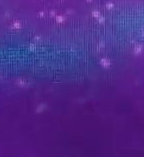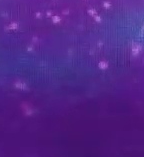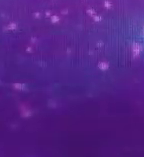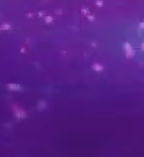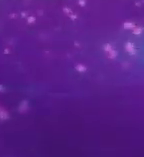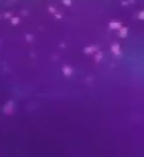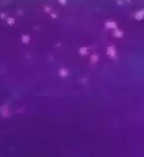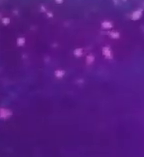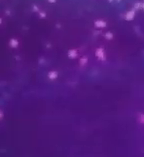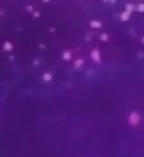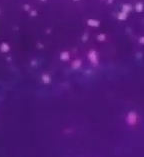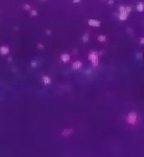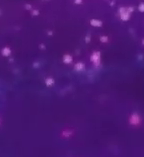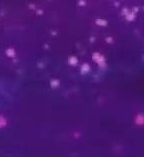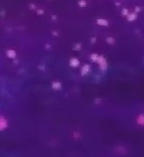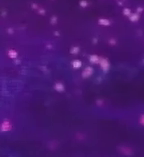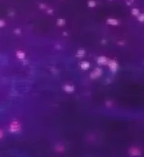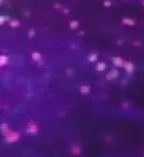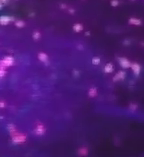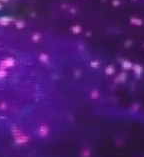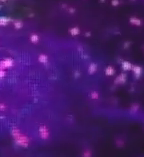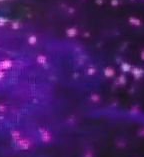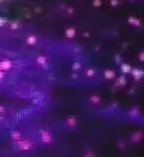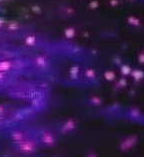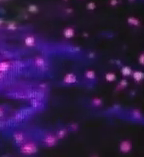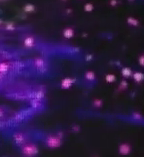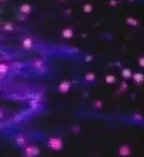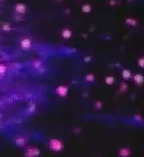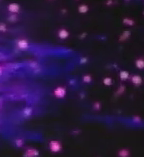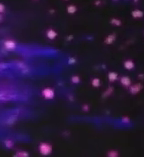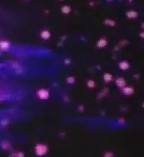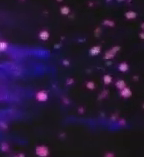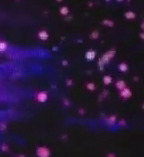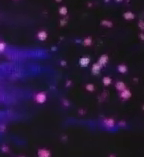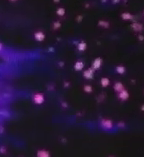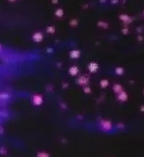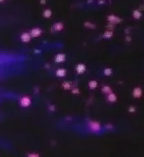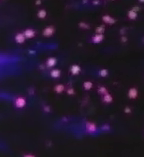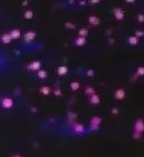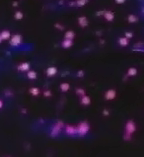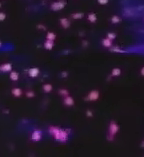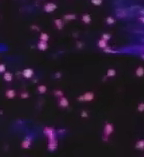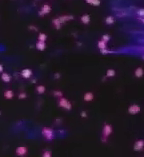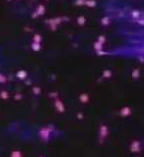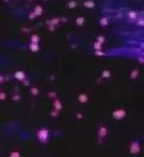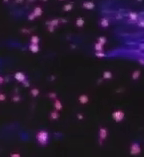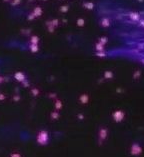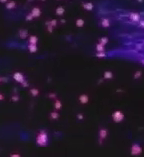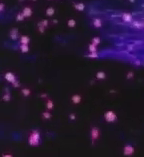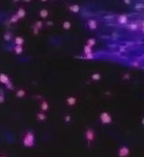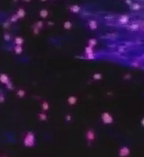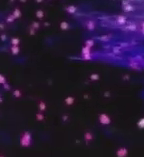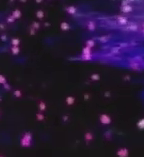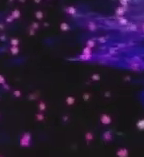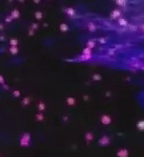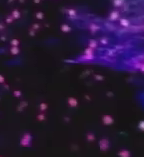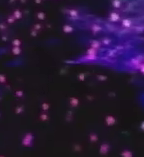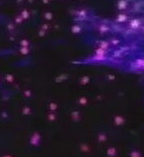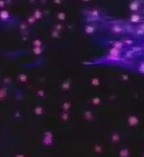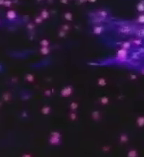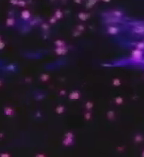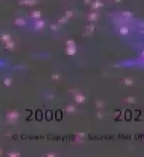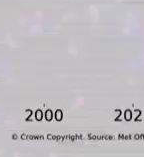calentado o se ha calentado un grado. Pero la verdad de las cosas es que nadie vive o experimenta una